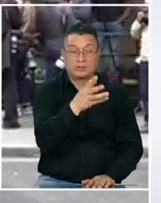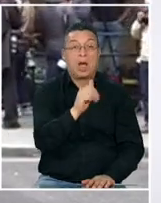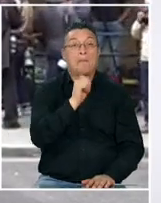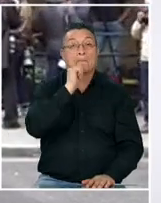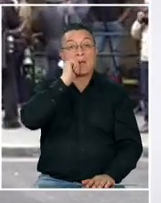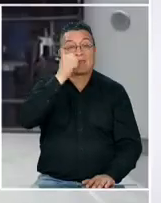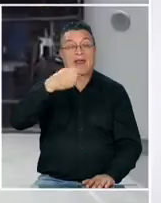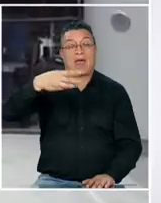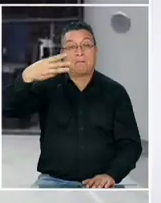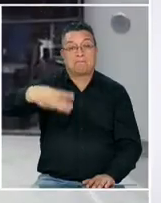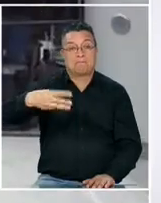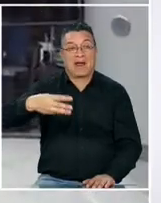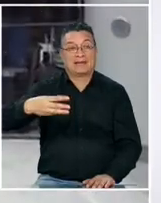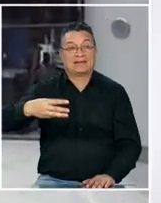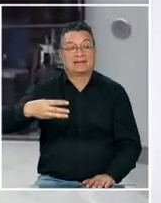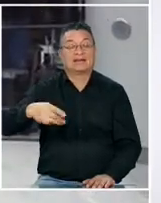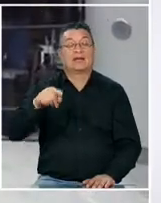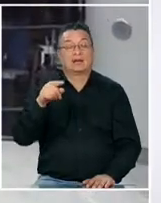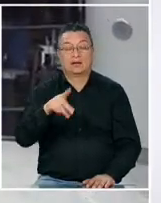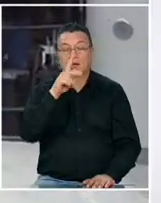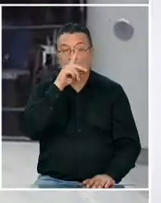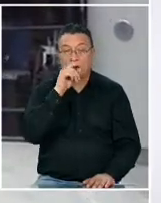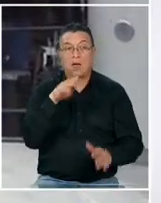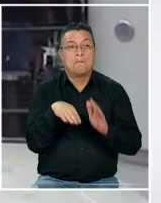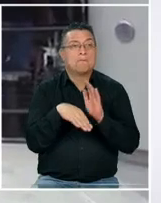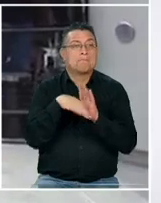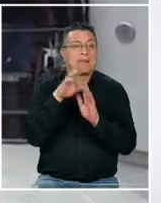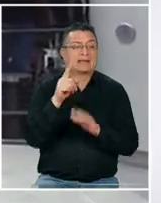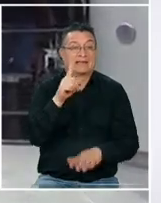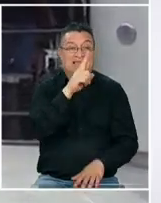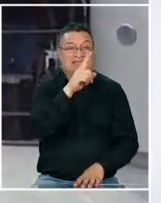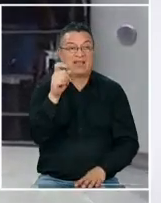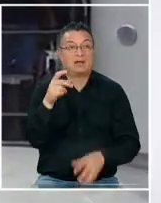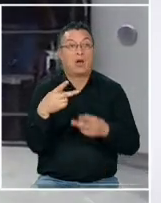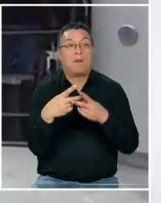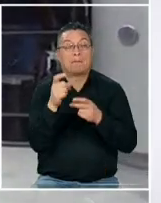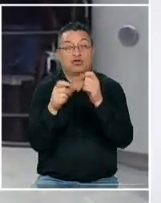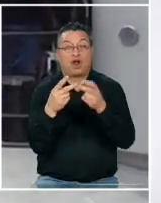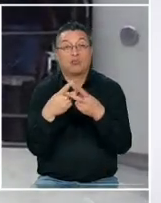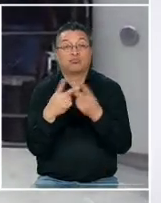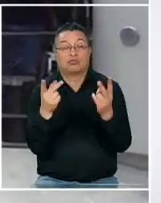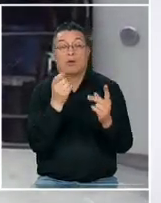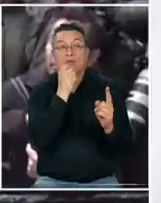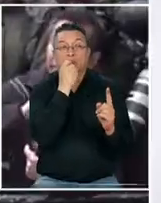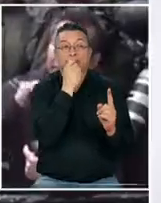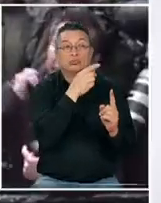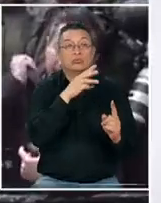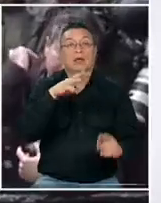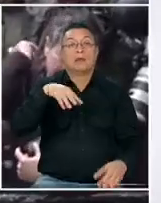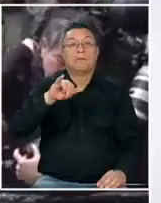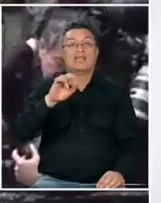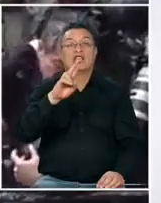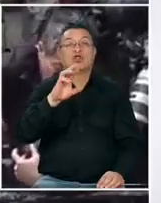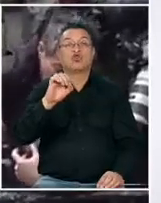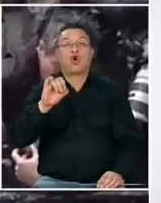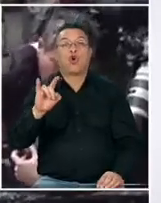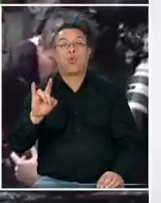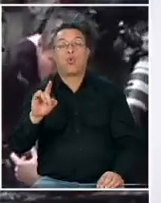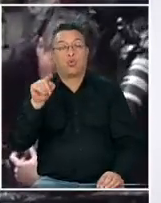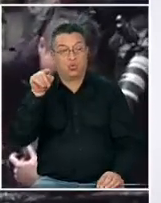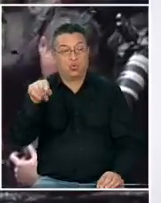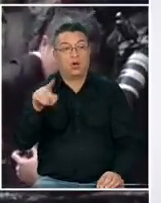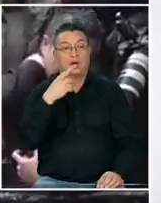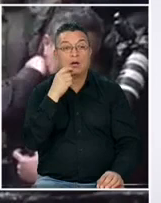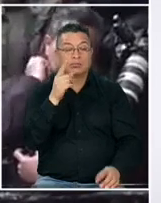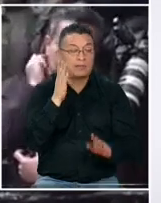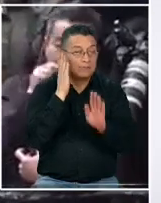mañana martes y va a ser como una de las más de 100 figuras públicas que demandaron a Mirror Group Newspaper por las supuestas